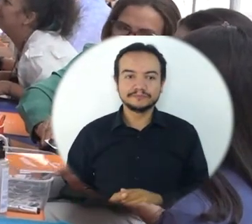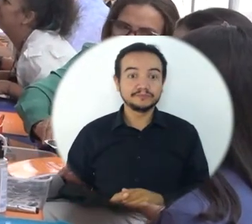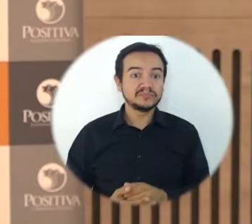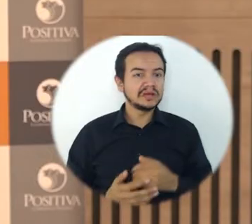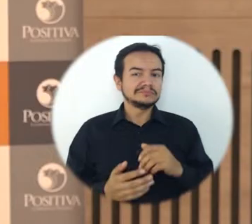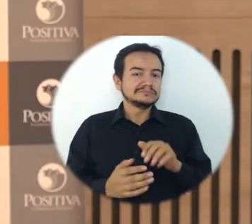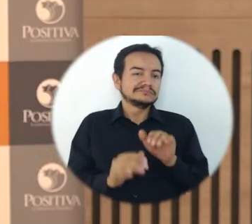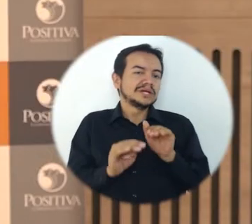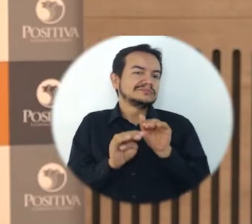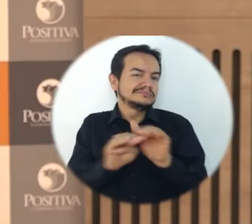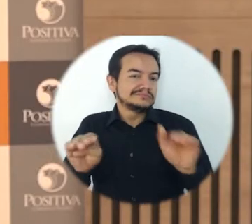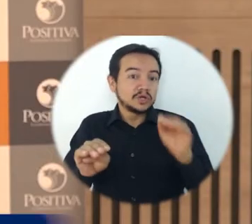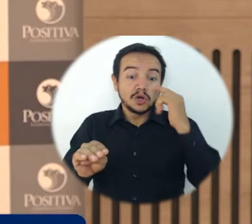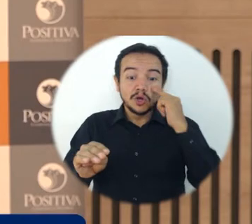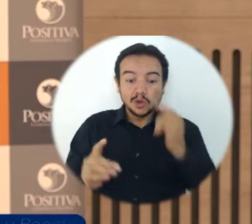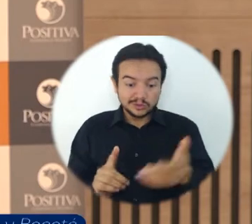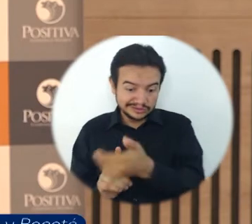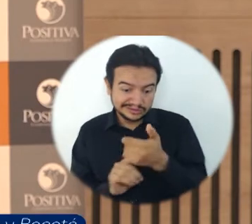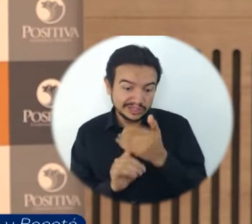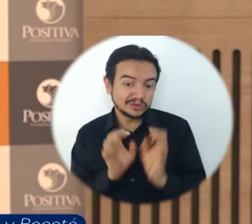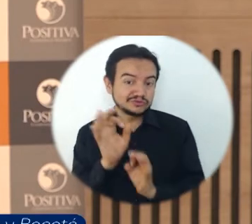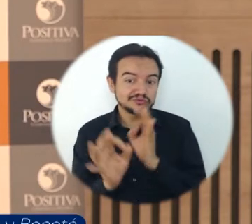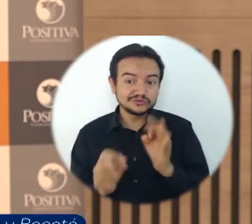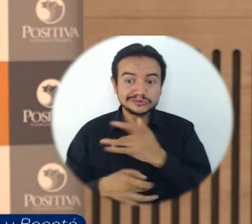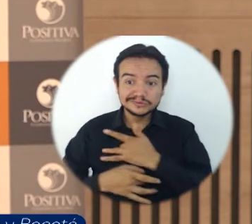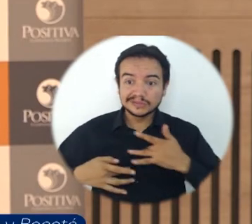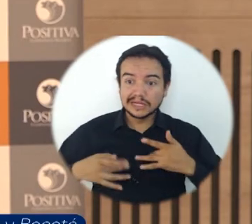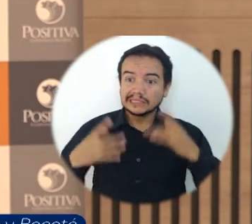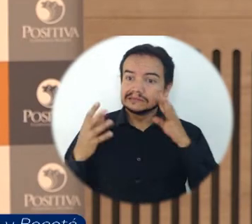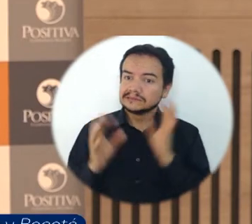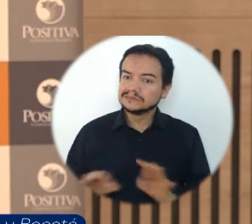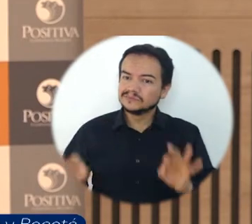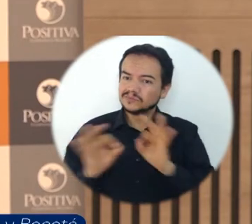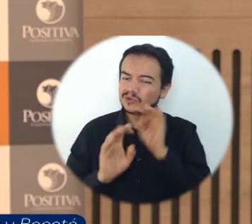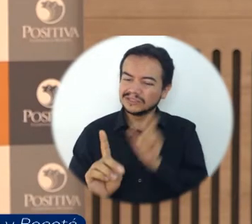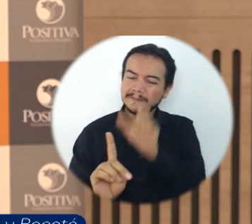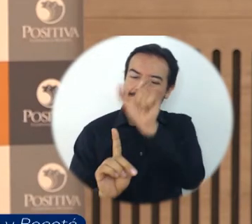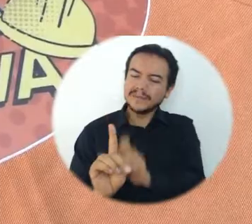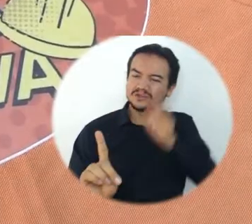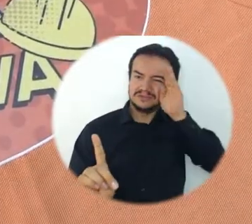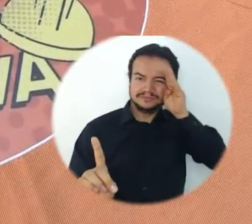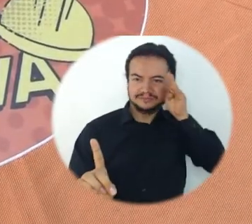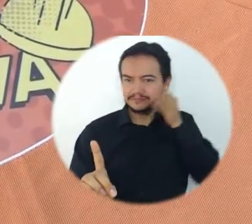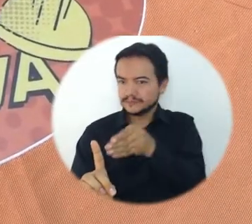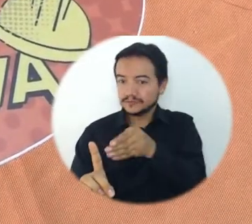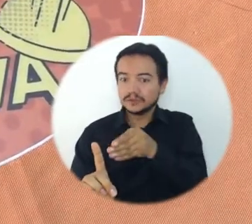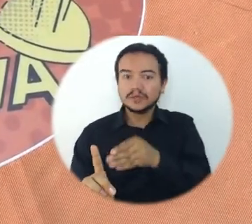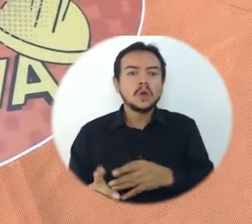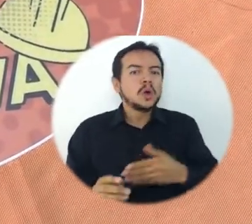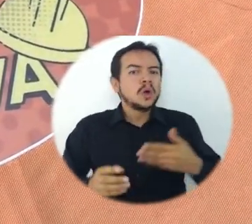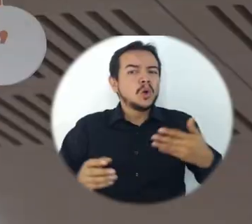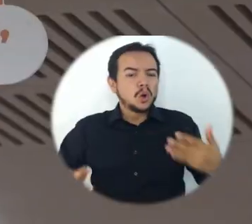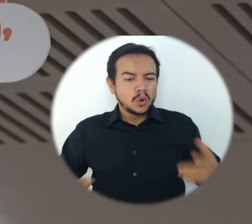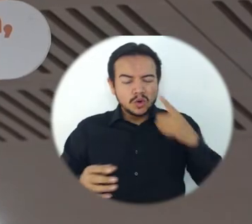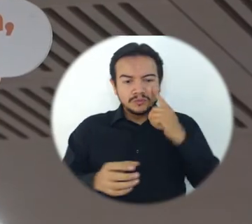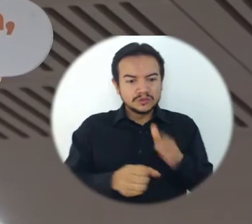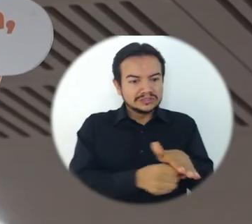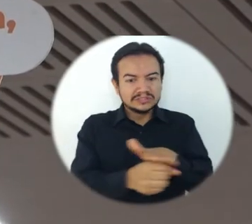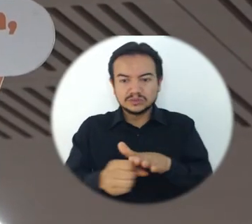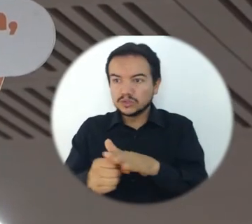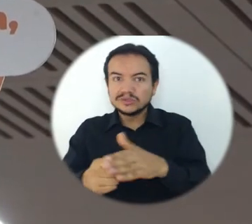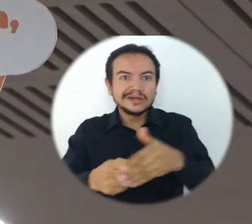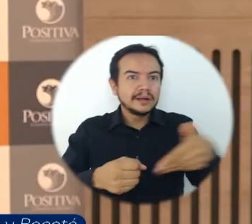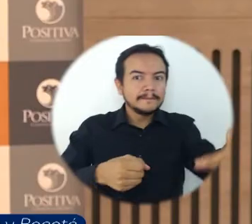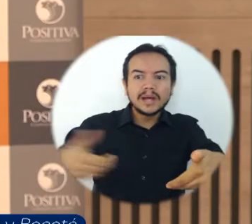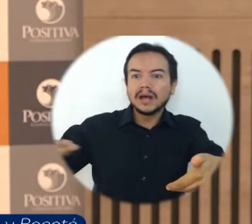mensaje de cambio, un mensaje en donde debemos ver la seguridad y salud en el trabajo con el ser humano en el centro, un mensaje que nos permita